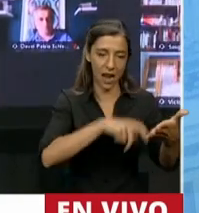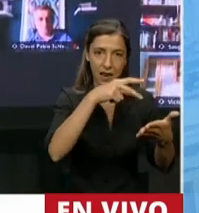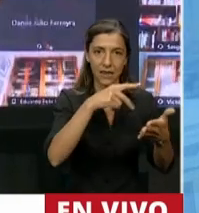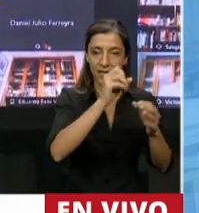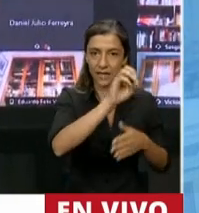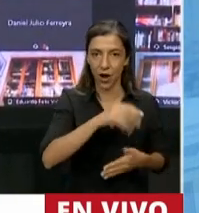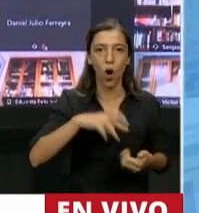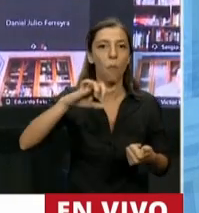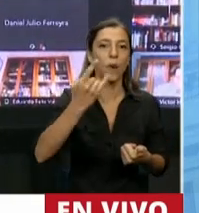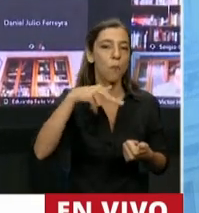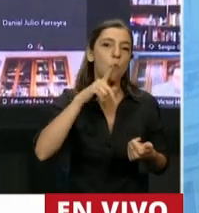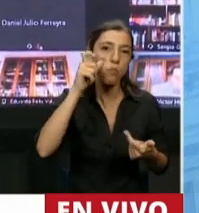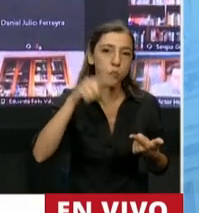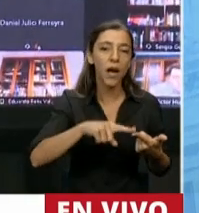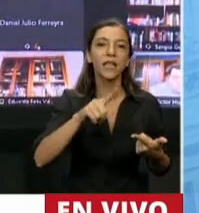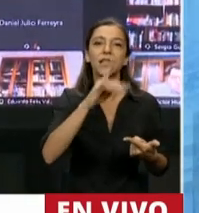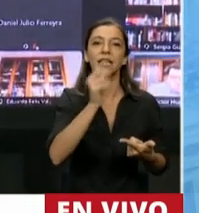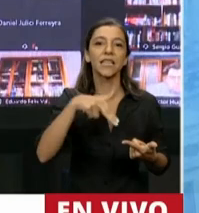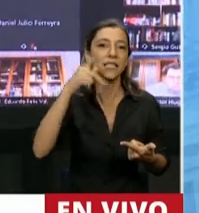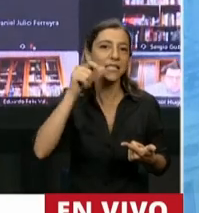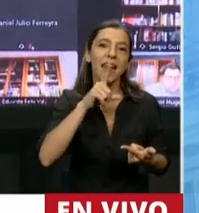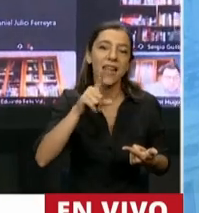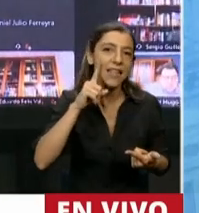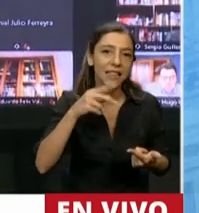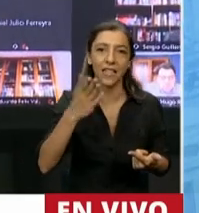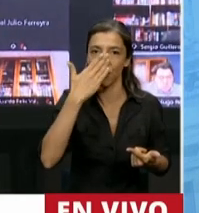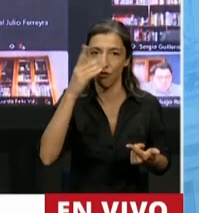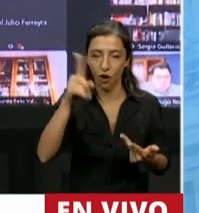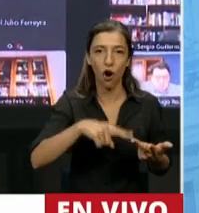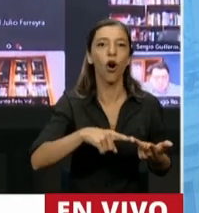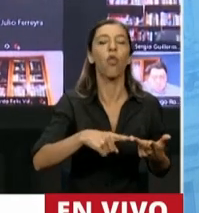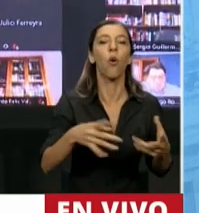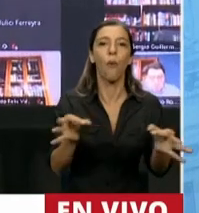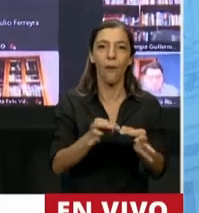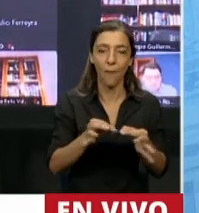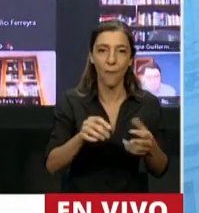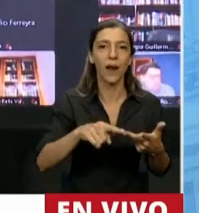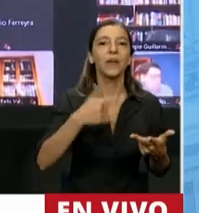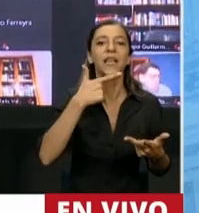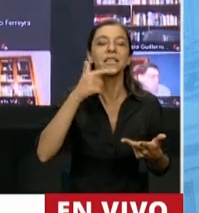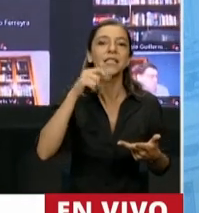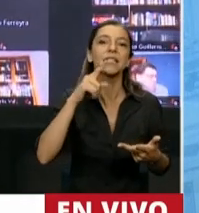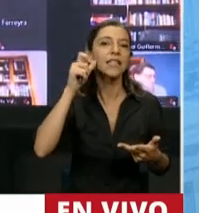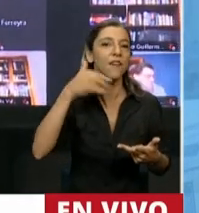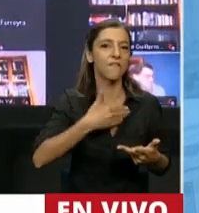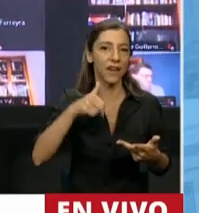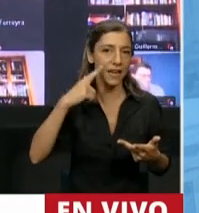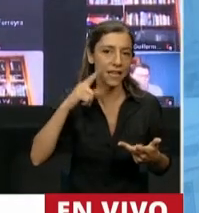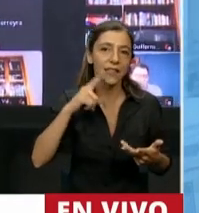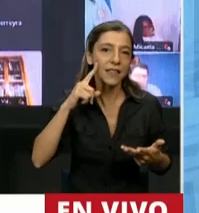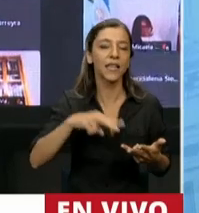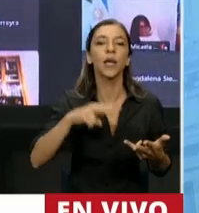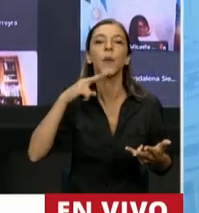Esteban Puente de Buenos Aires, René Zanetti de Córdoba, Hugo Estefanini de Malvinas Argentinas, David Visconti de La Ferrer,